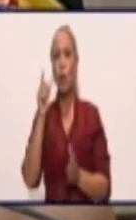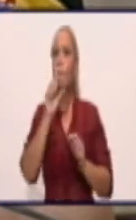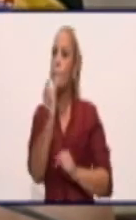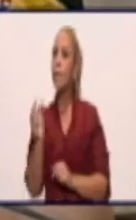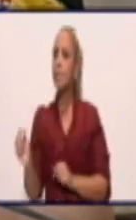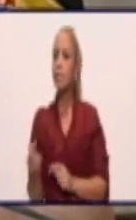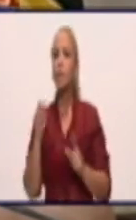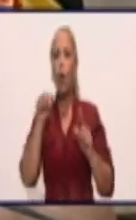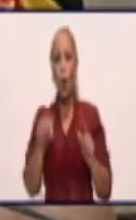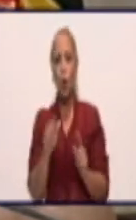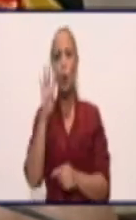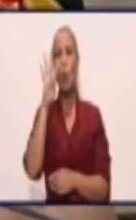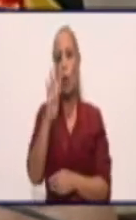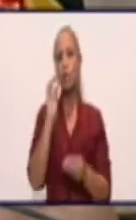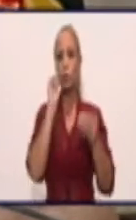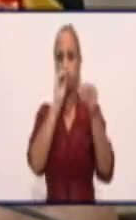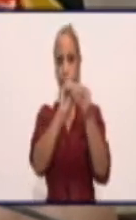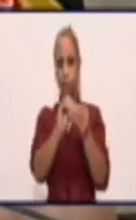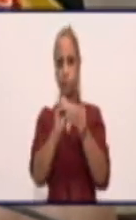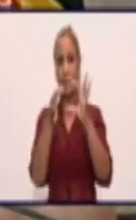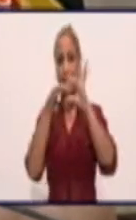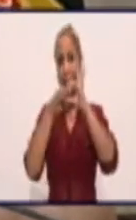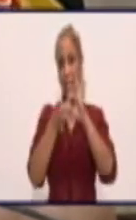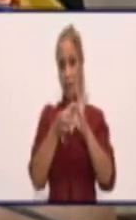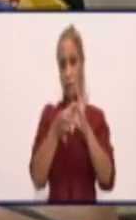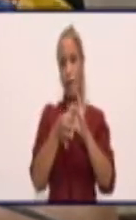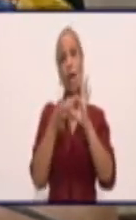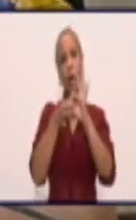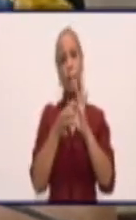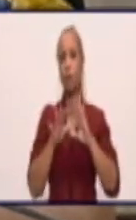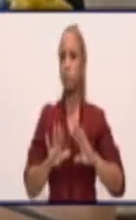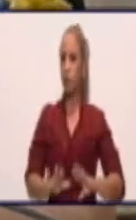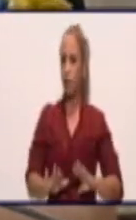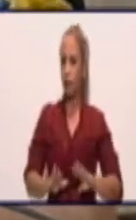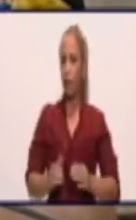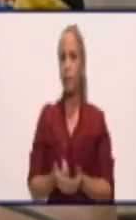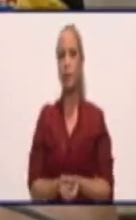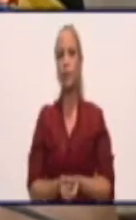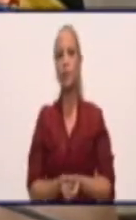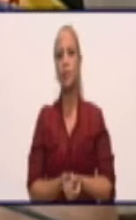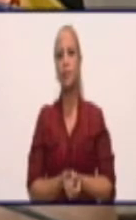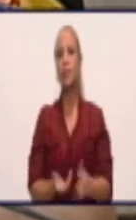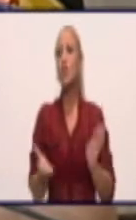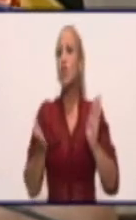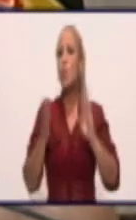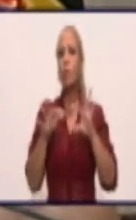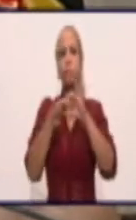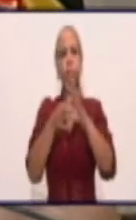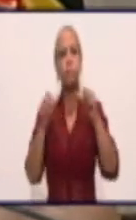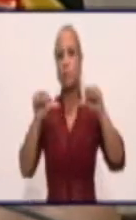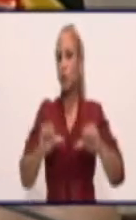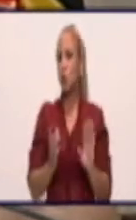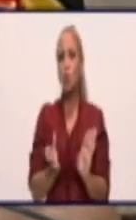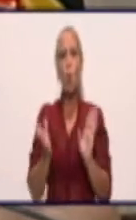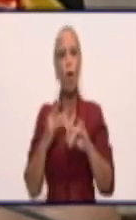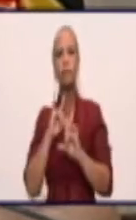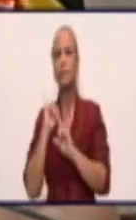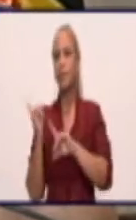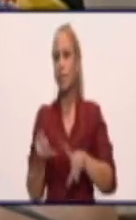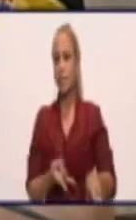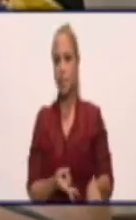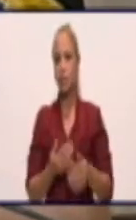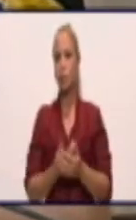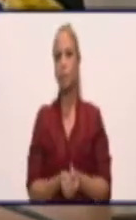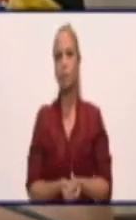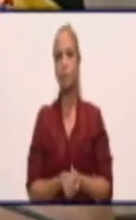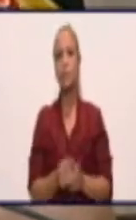reportando 4 casos confirmados graves, graves, estables. No tenemos casos críticos, no tuvimos fallecidos en las últimas 24 horas.